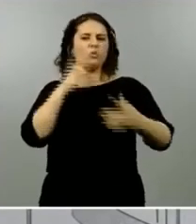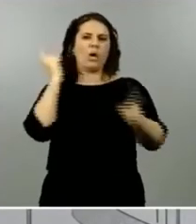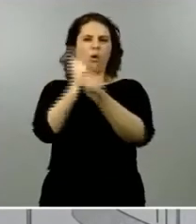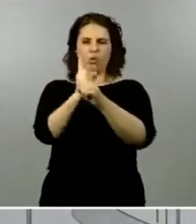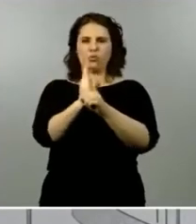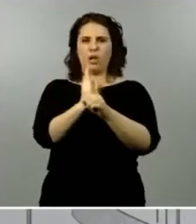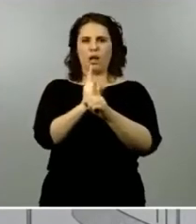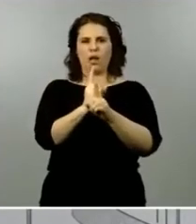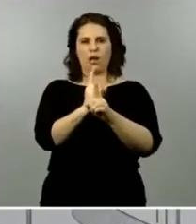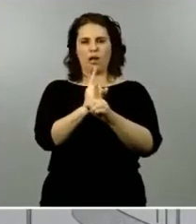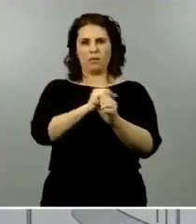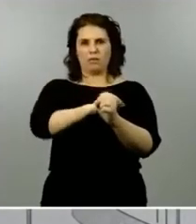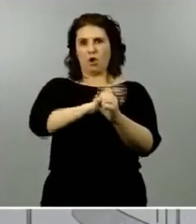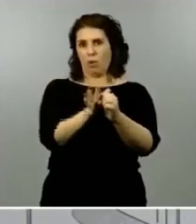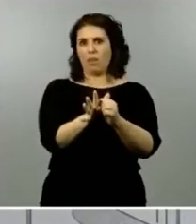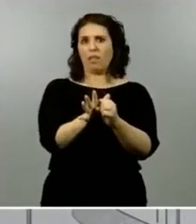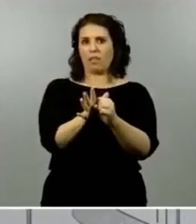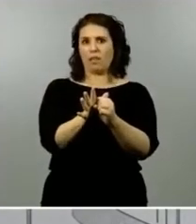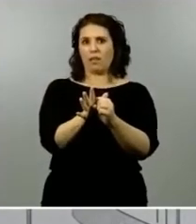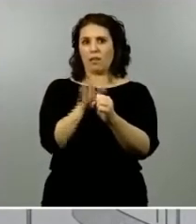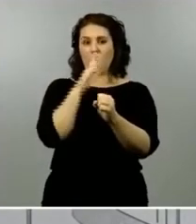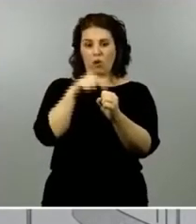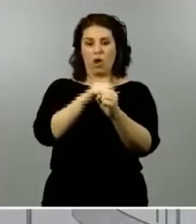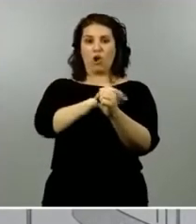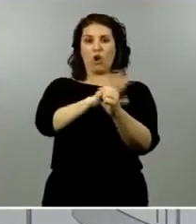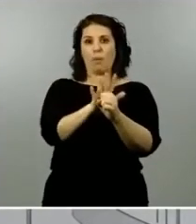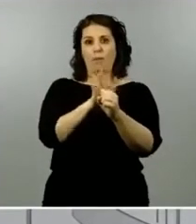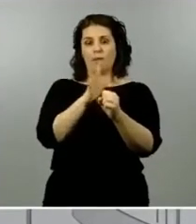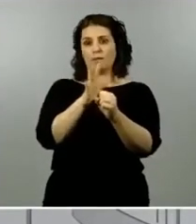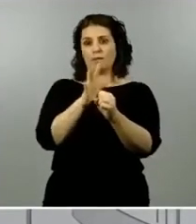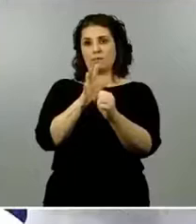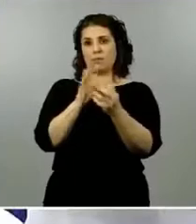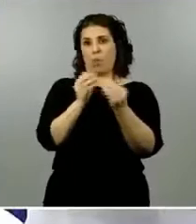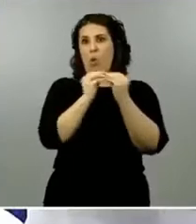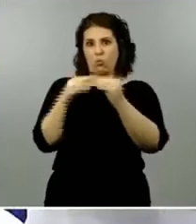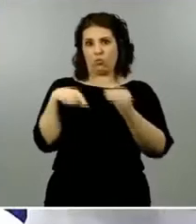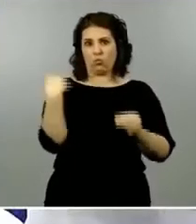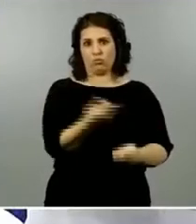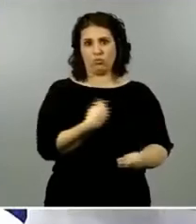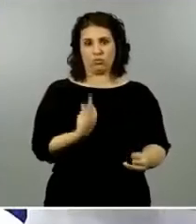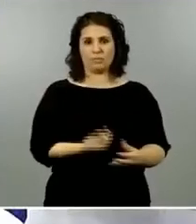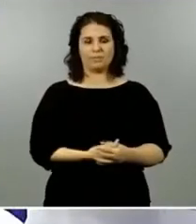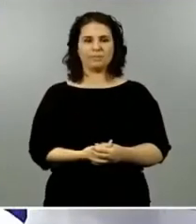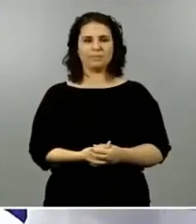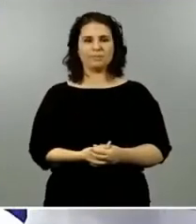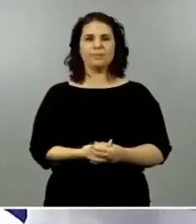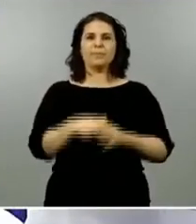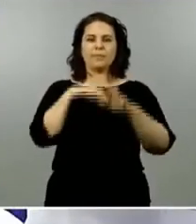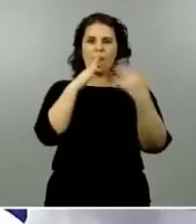que tenemos al enemigo común que tenemos que es el COVID-19 Pregunto ahora del grupo Nervión